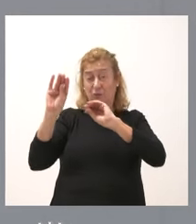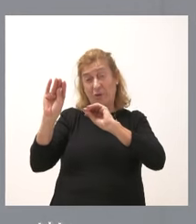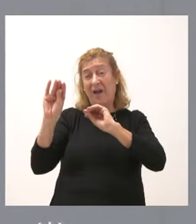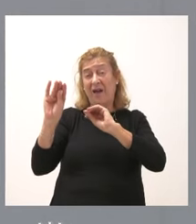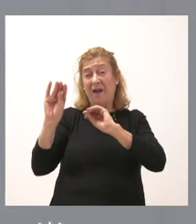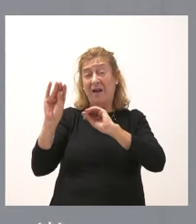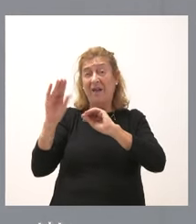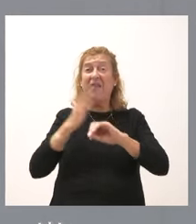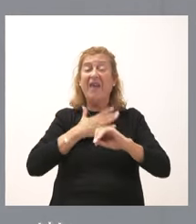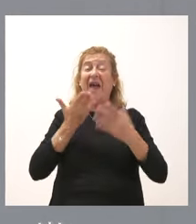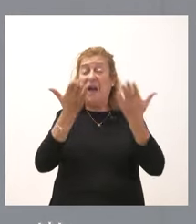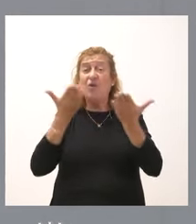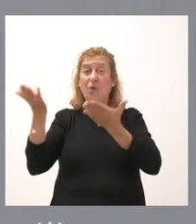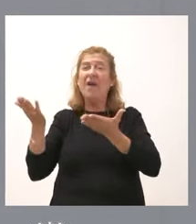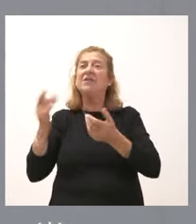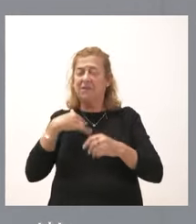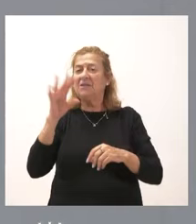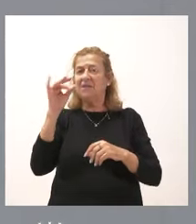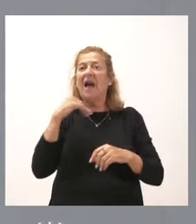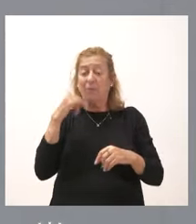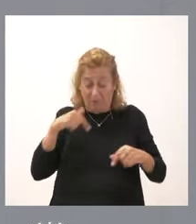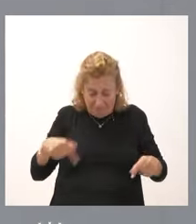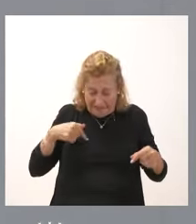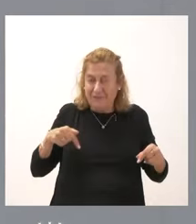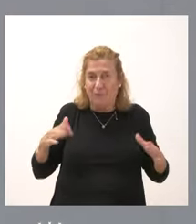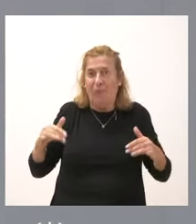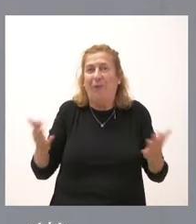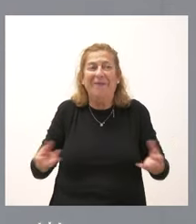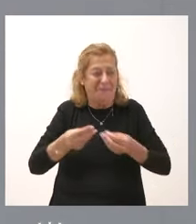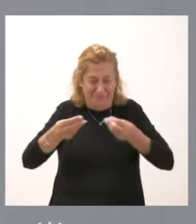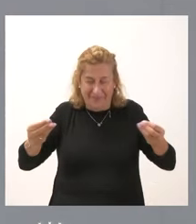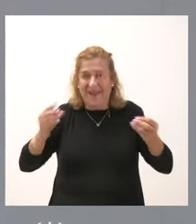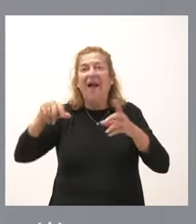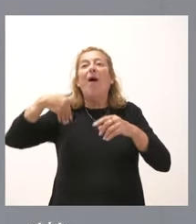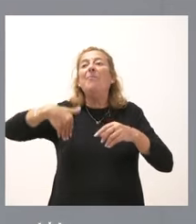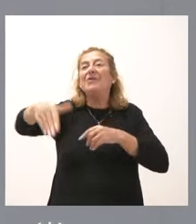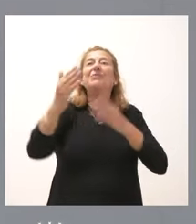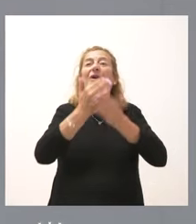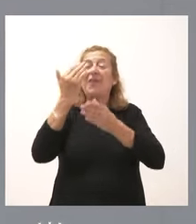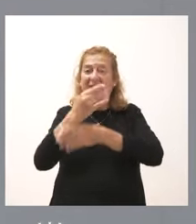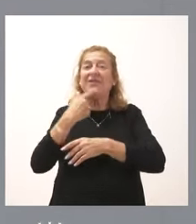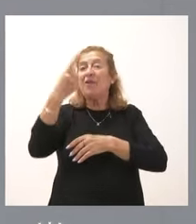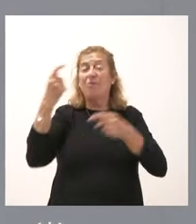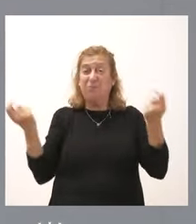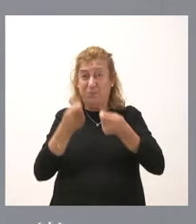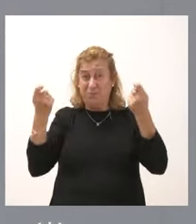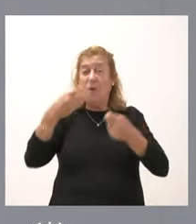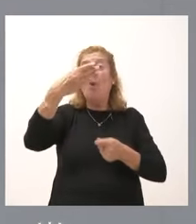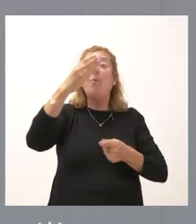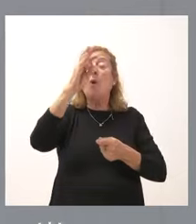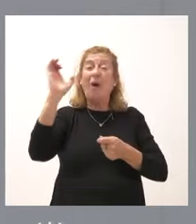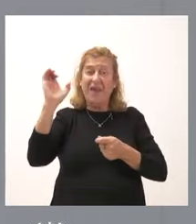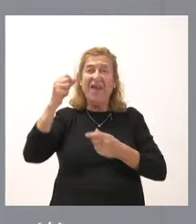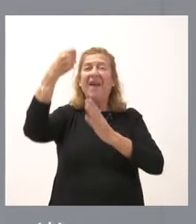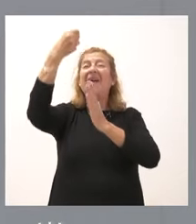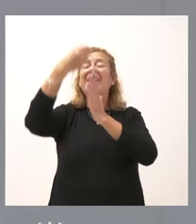estas ayudas, sí los tenemos, pero yo no los tengo aquí. En los próximos días, como les digo, se va a publicar en el Boletín Oficial de la Comunidad no el